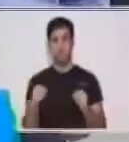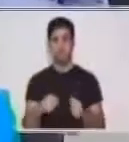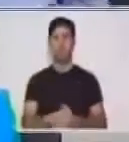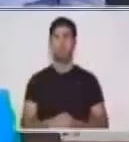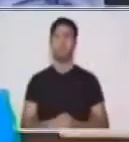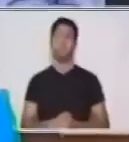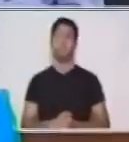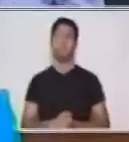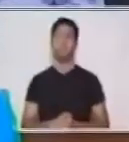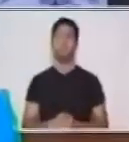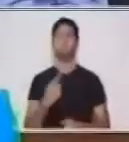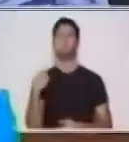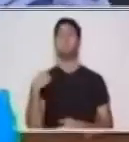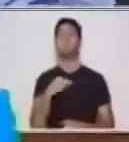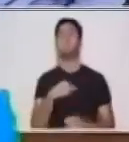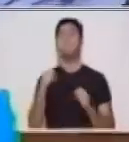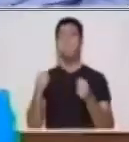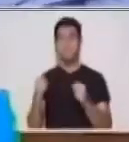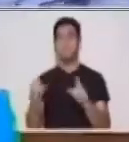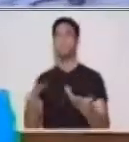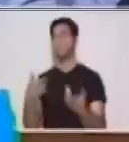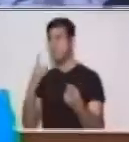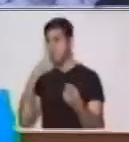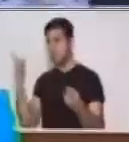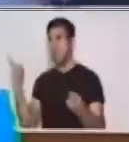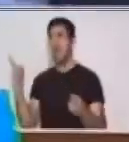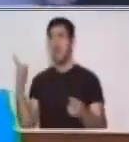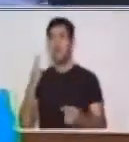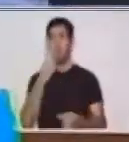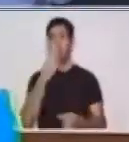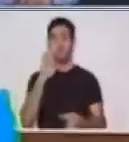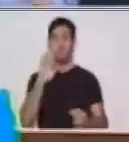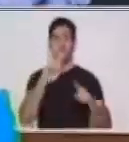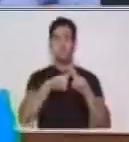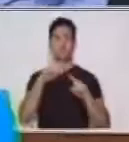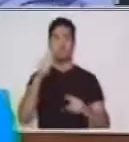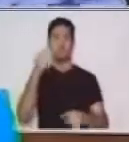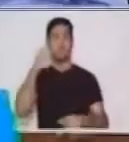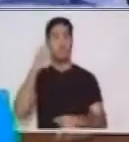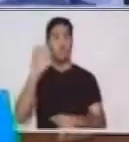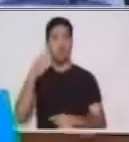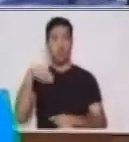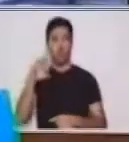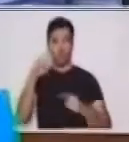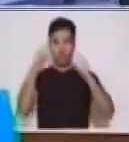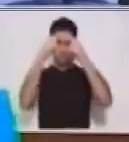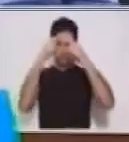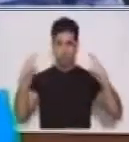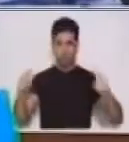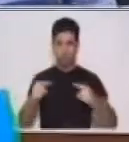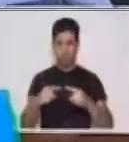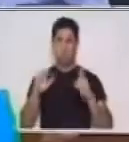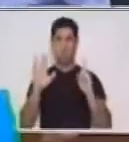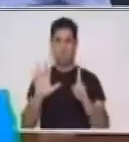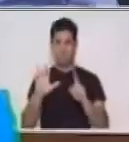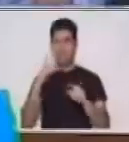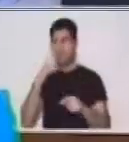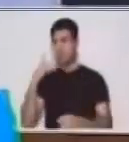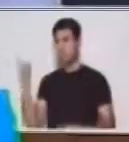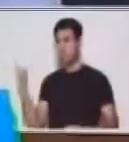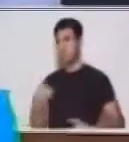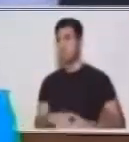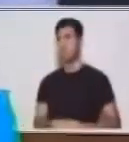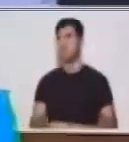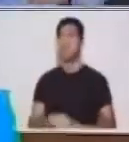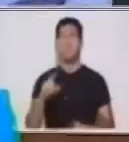un hexágono. Recordemos que el hexágono es una figura que tiene seis lados. Entonces, lo vamos a colocar primero